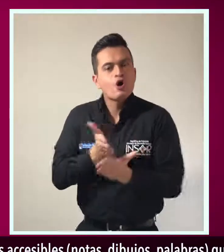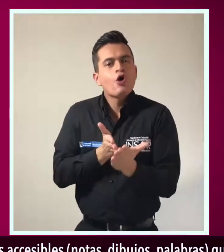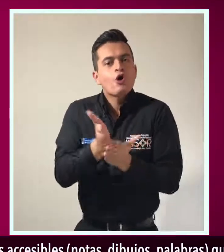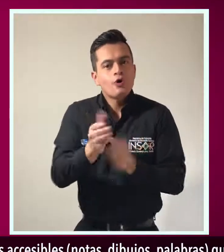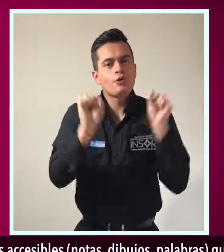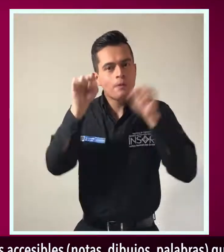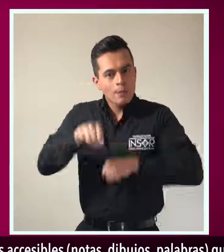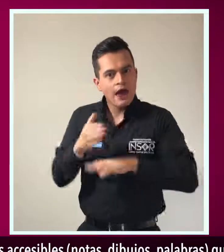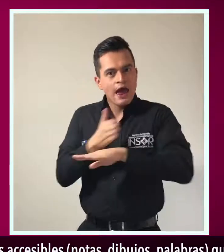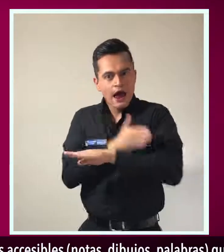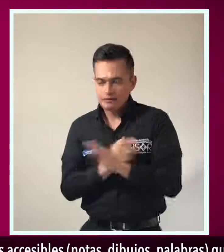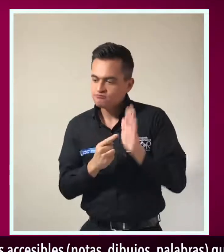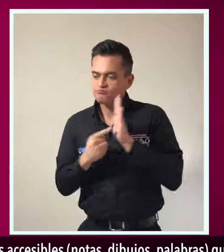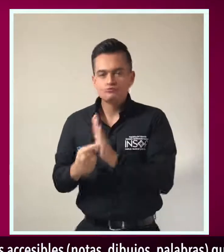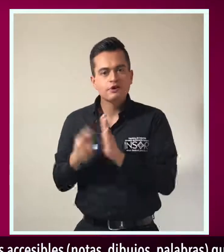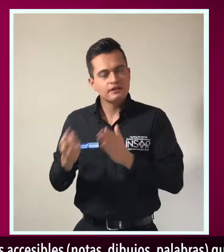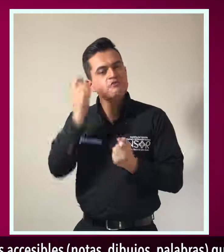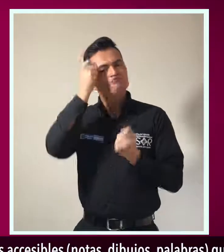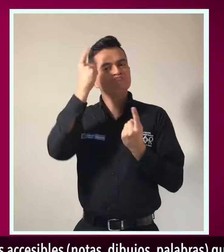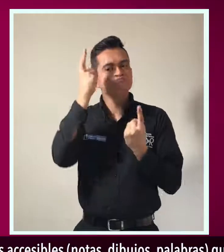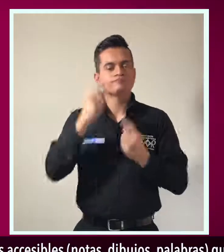de las nuevas rutinas establecidas.